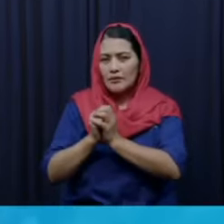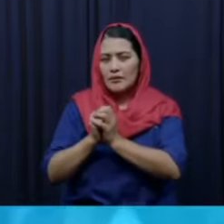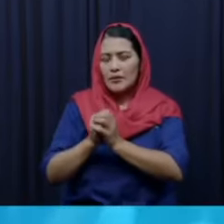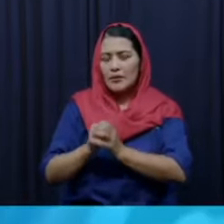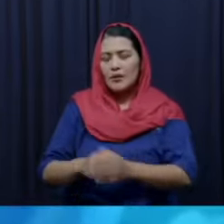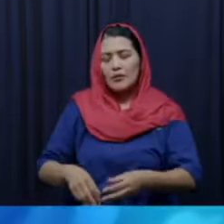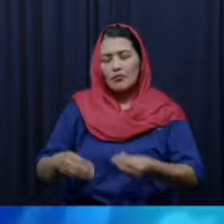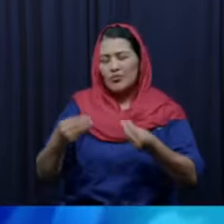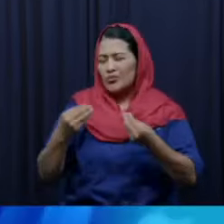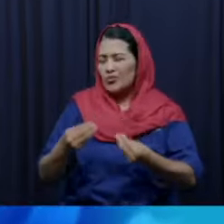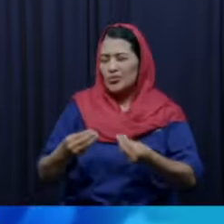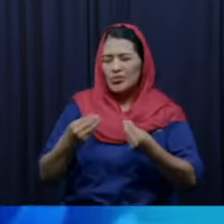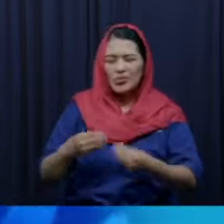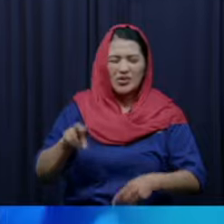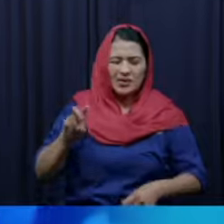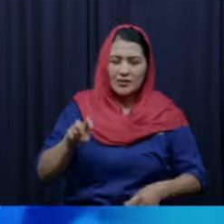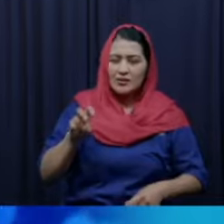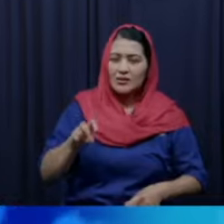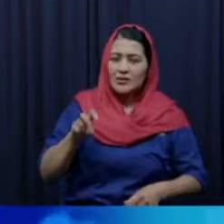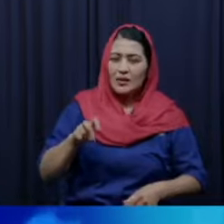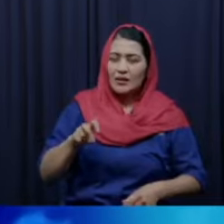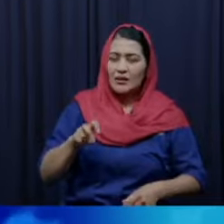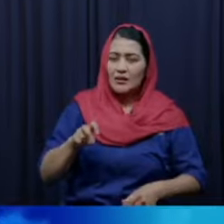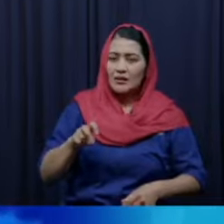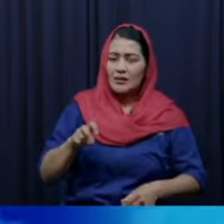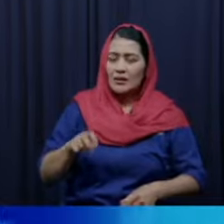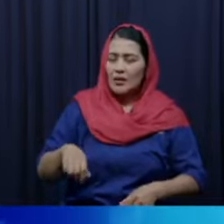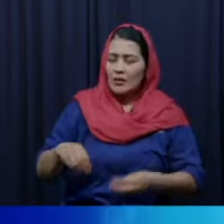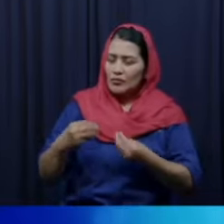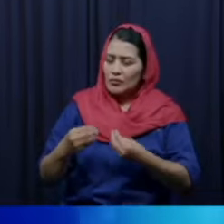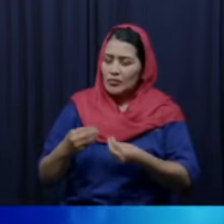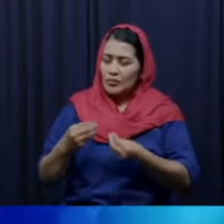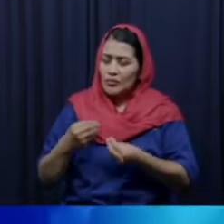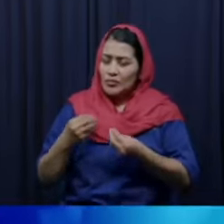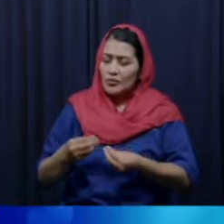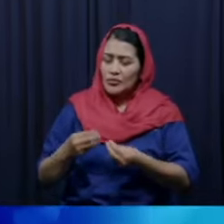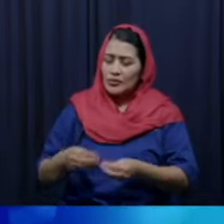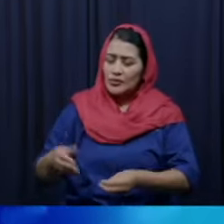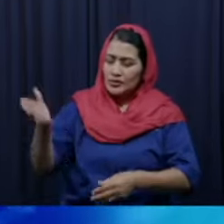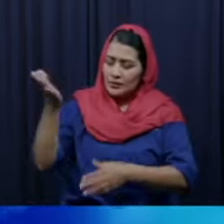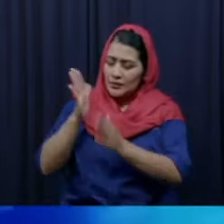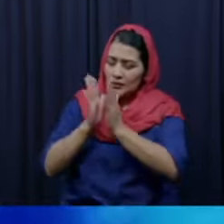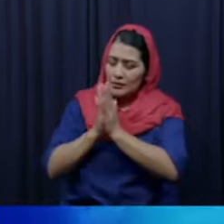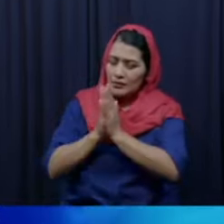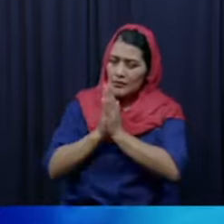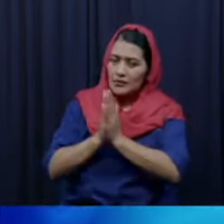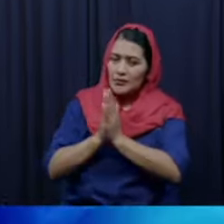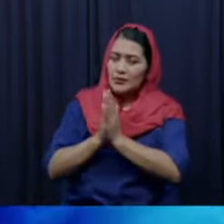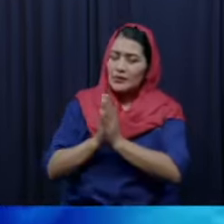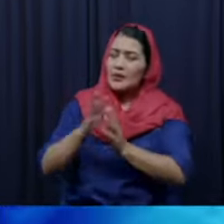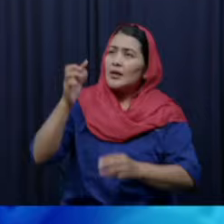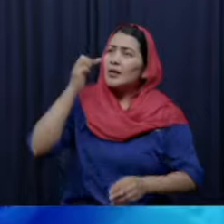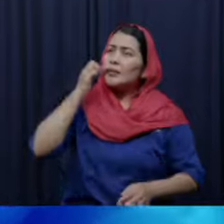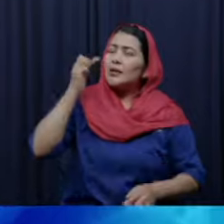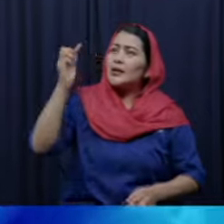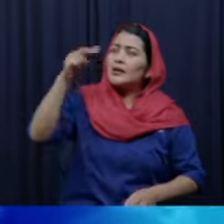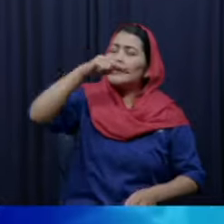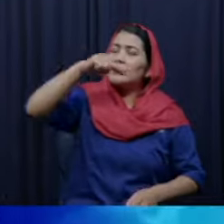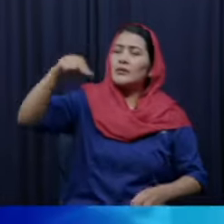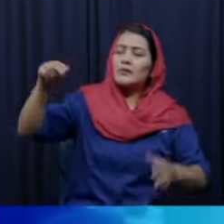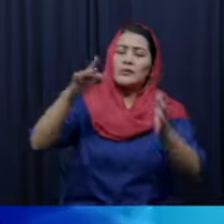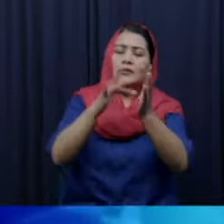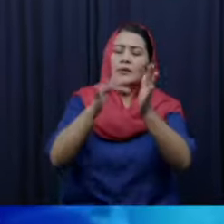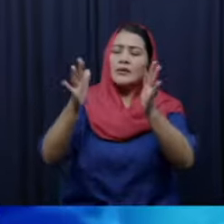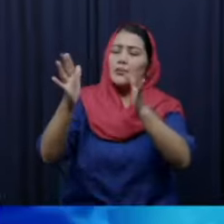usted tiene poder en su boca aprovecha este tiempo también Padre bendito en el nombre de Jesús ponemos delante de ti estas